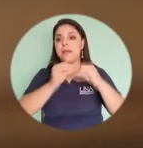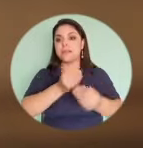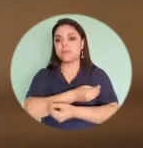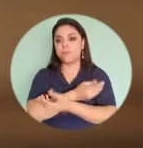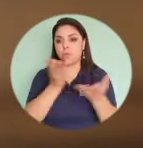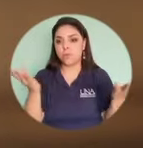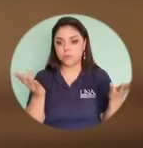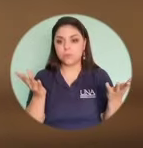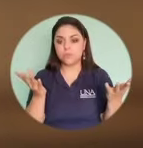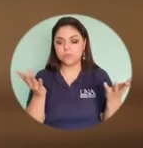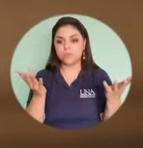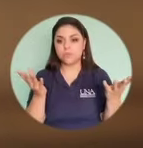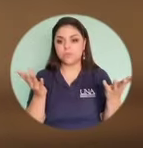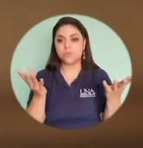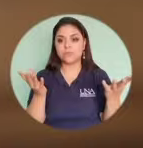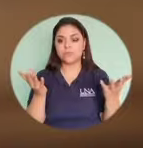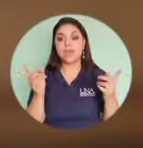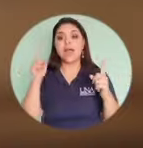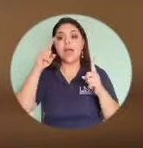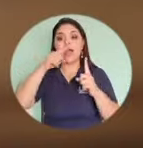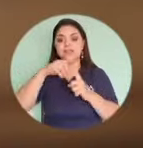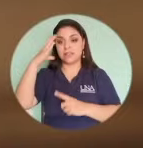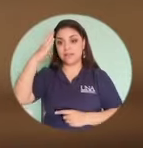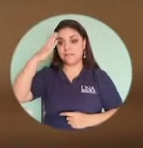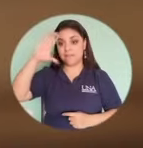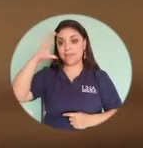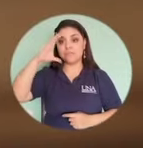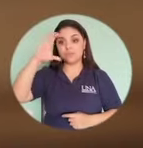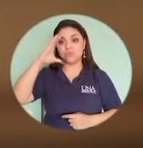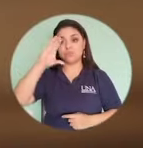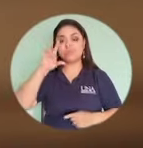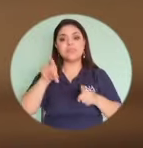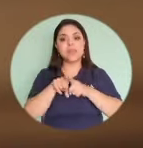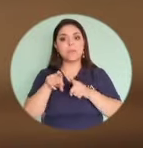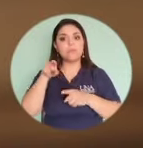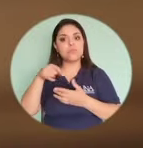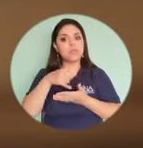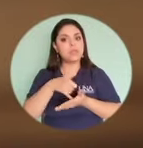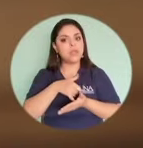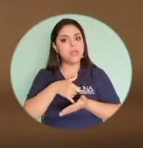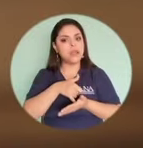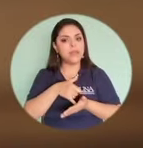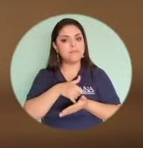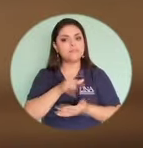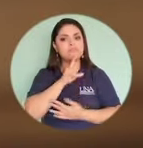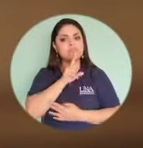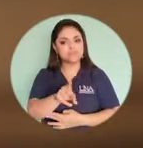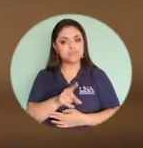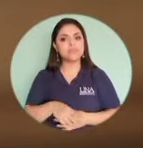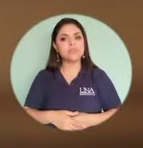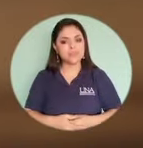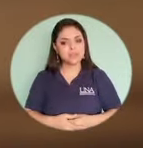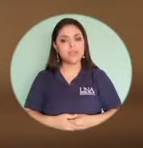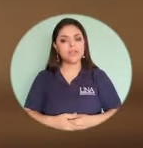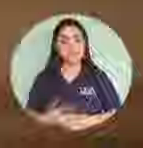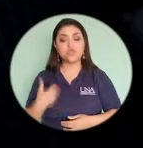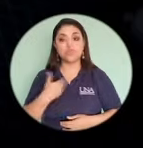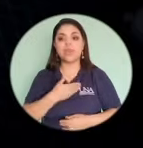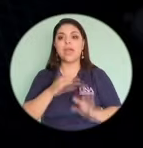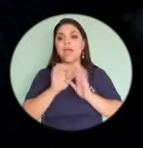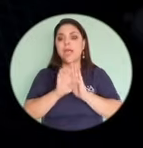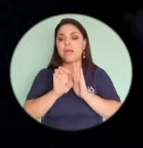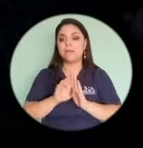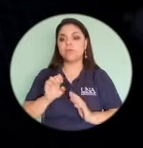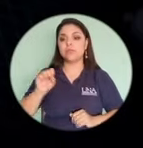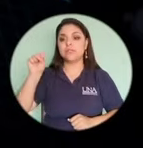Inclusive el mismo uso de Facebook. Bueno, qué vulnerables nos vuelven. Llegar y